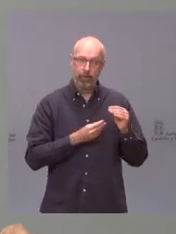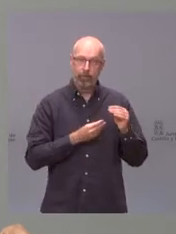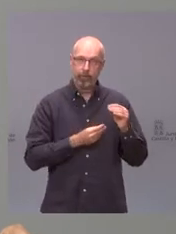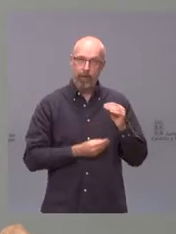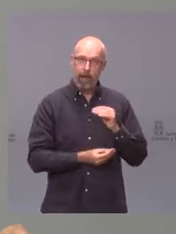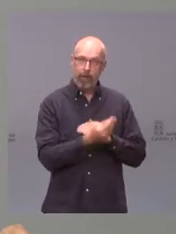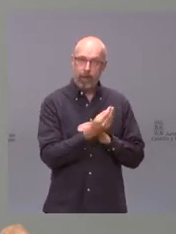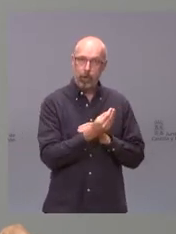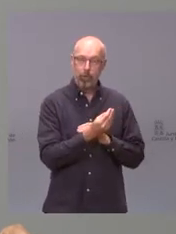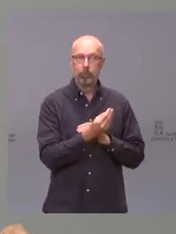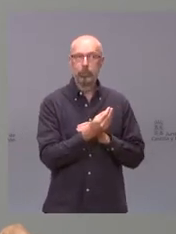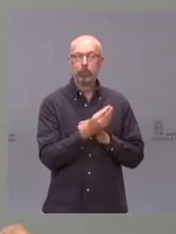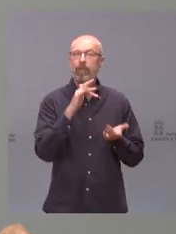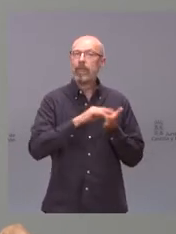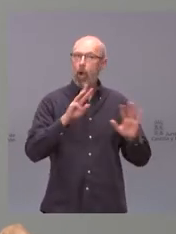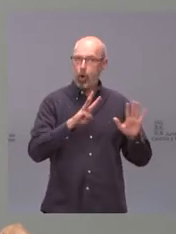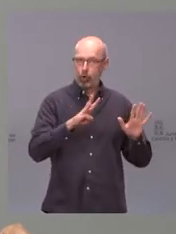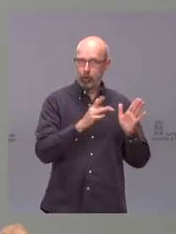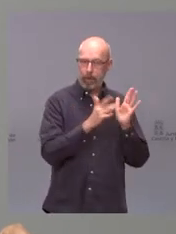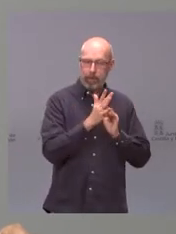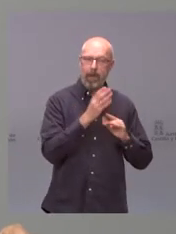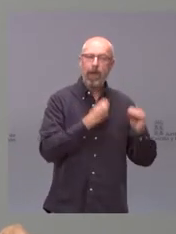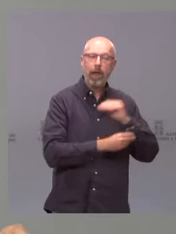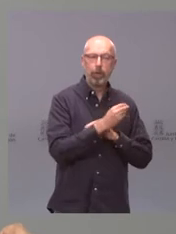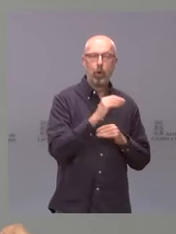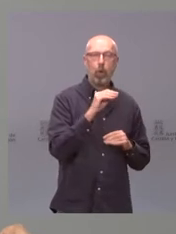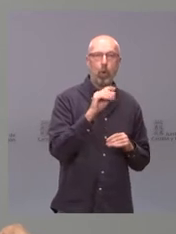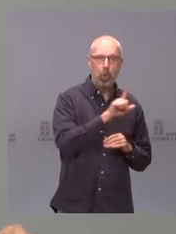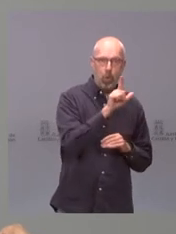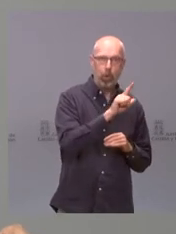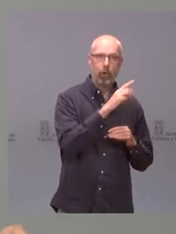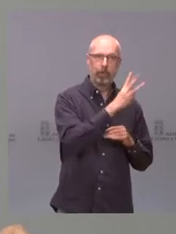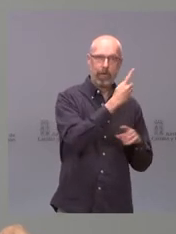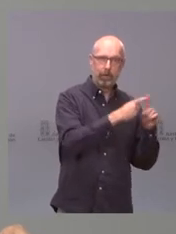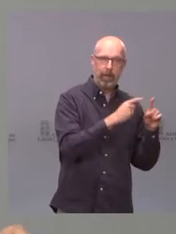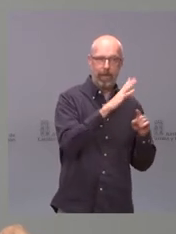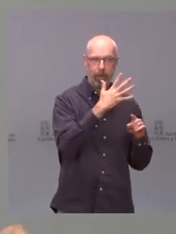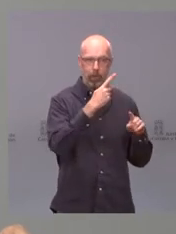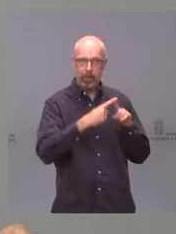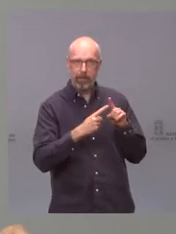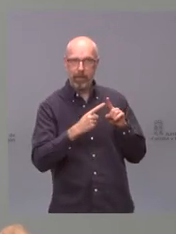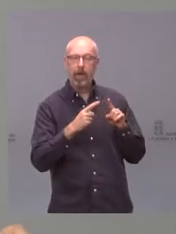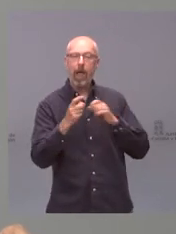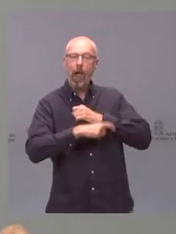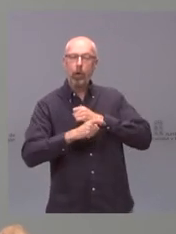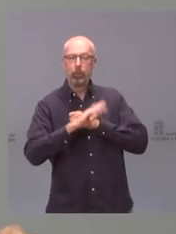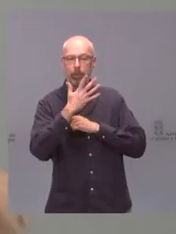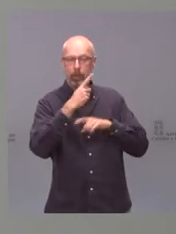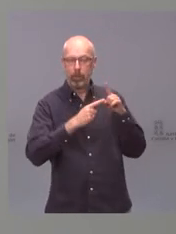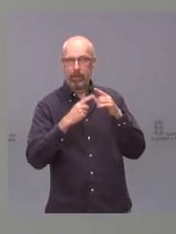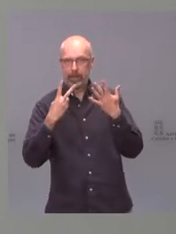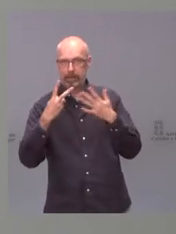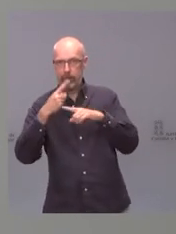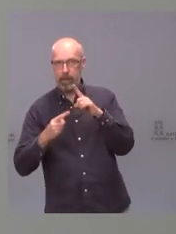Los que vayan a ir el 8 de abril son los que han nacido en julio de 3 y media a 5 y media, en agosto de 5 y media a 7 y media y